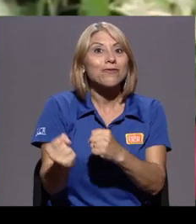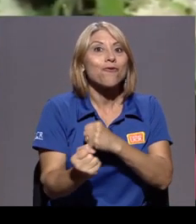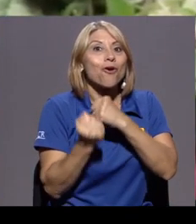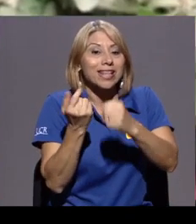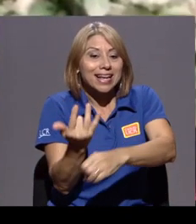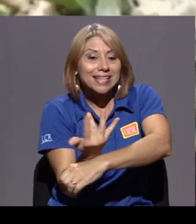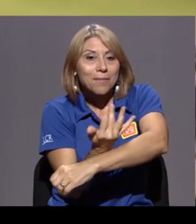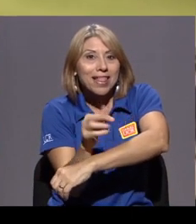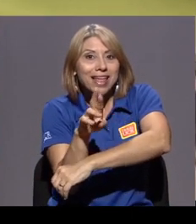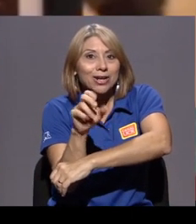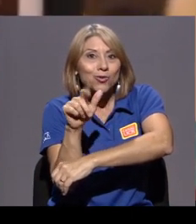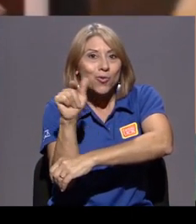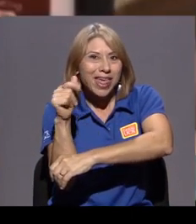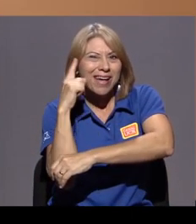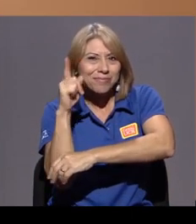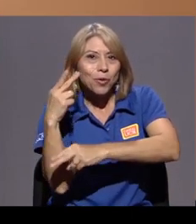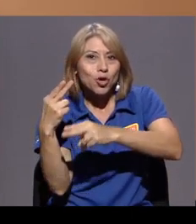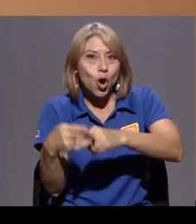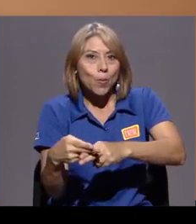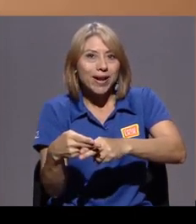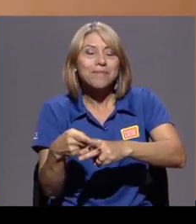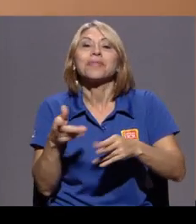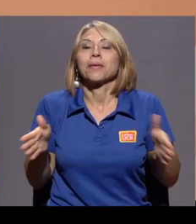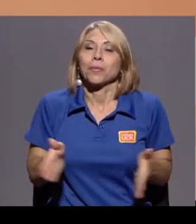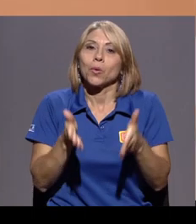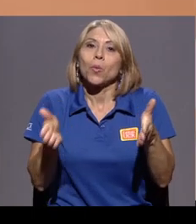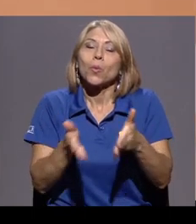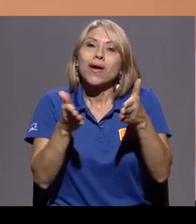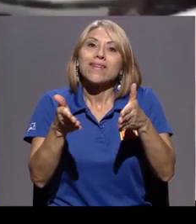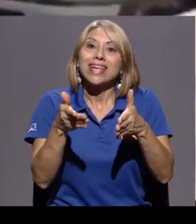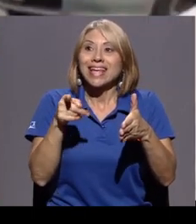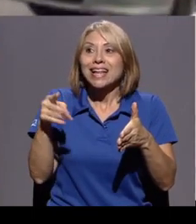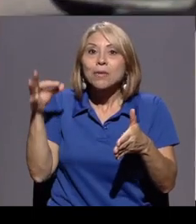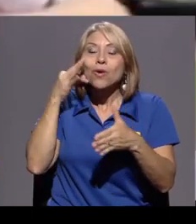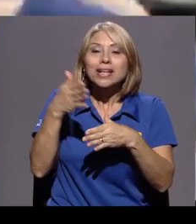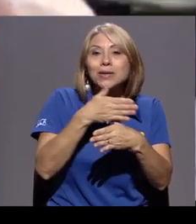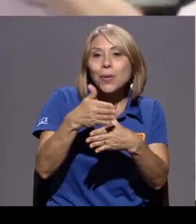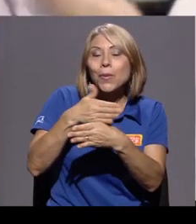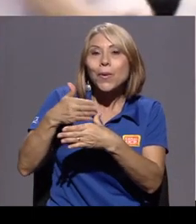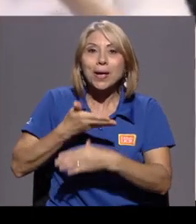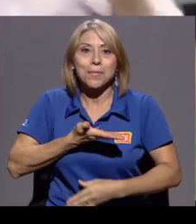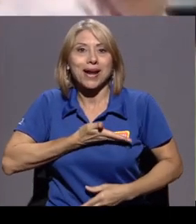deben su nombre, promueven el compartir de las mujeres en su mercadito feminista.